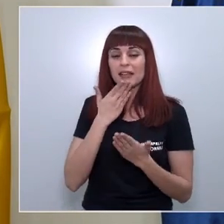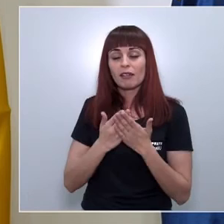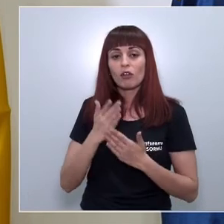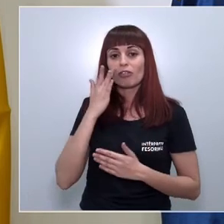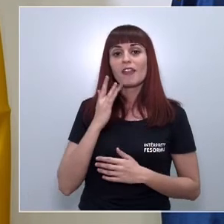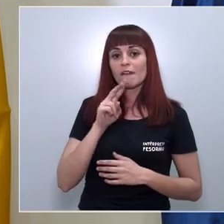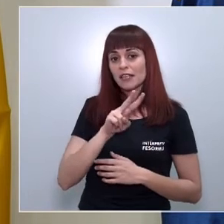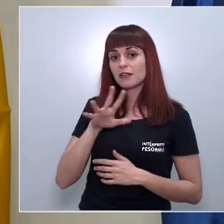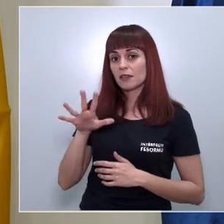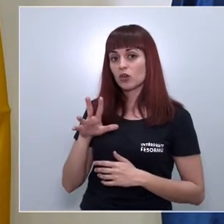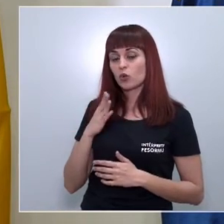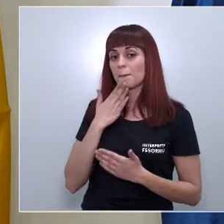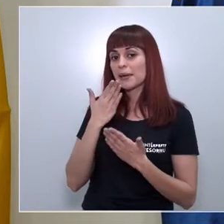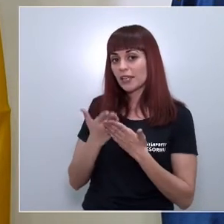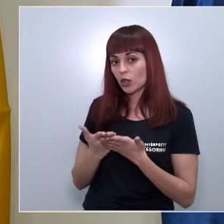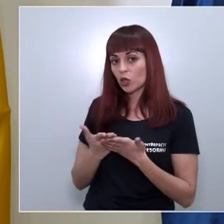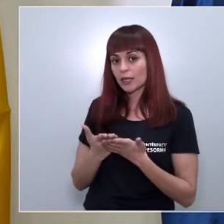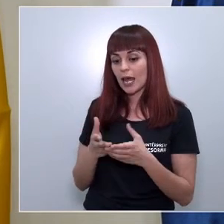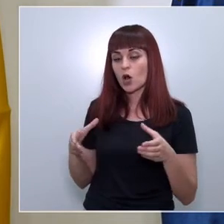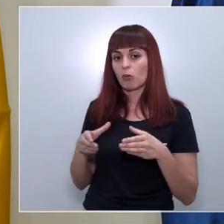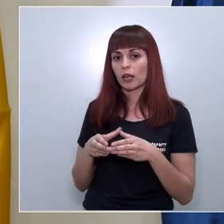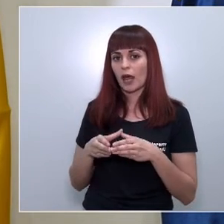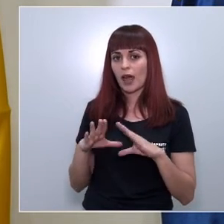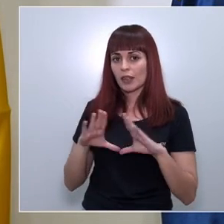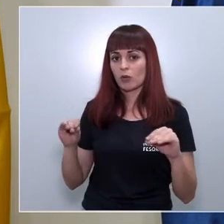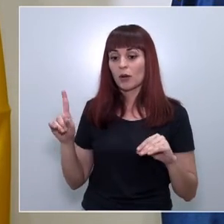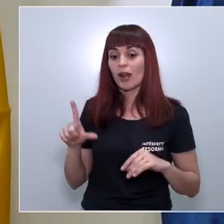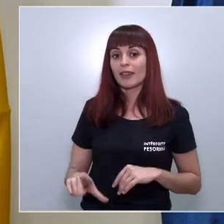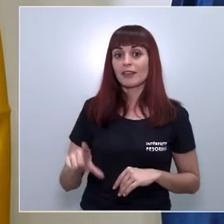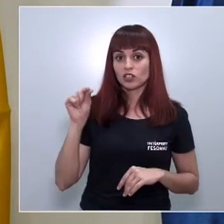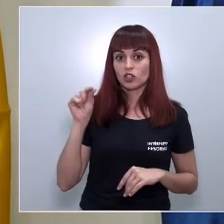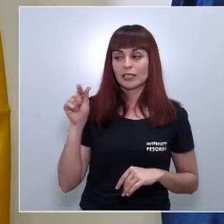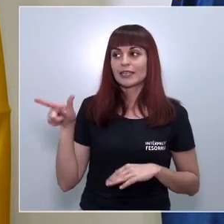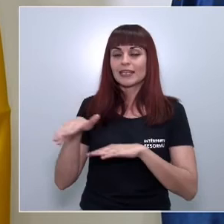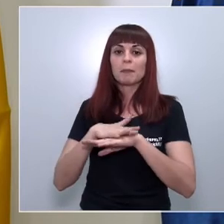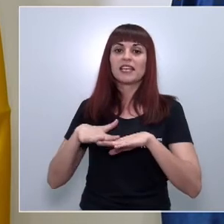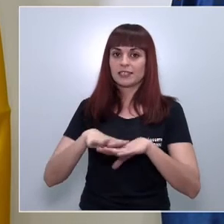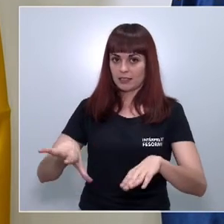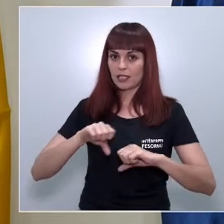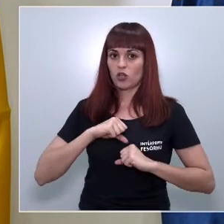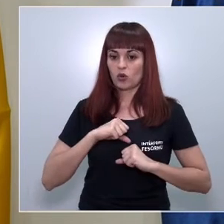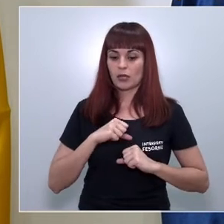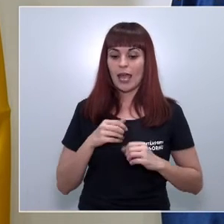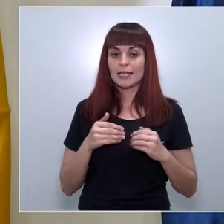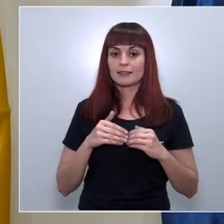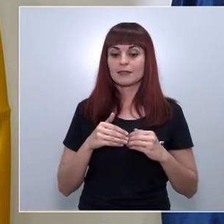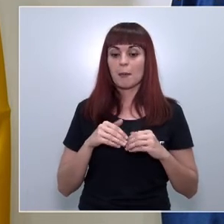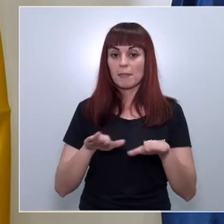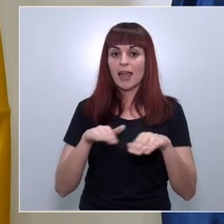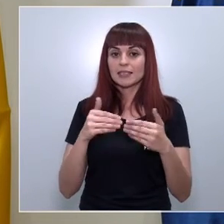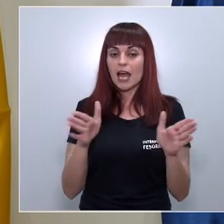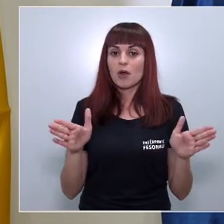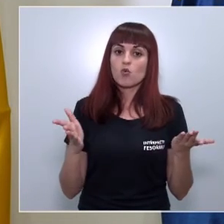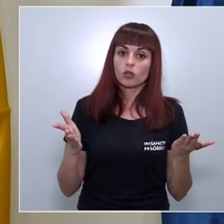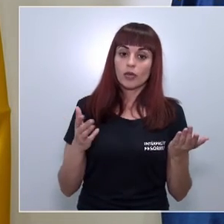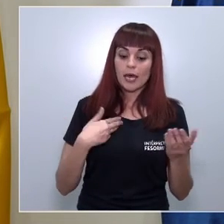petición de la comunidad andaluza en principio el ministerio es el que tiene que decir cuándo se abren las playas e insisto no se puede trasladarse una persona entre